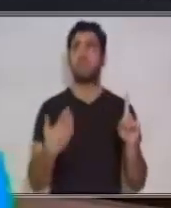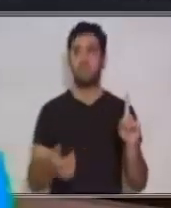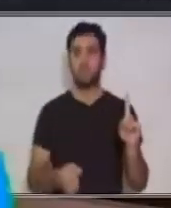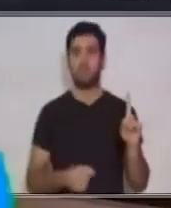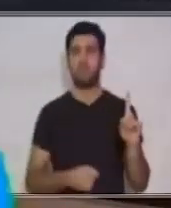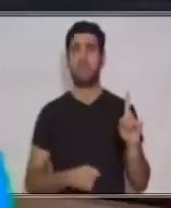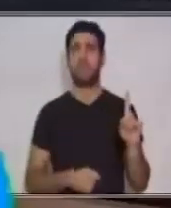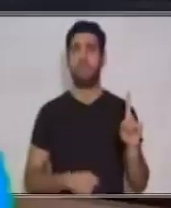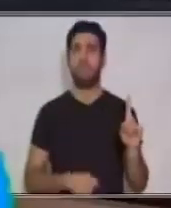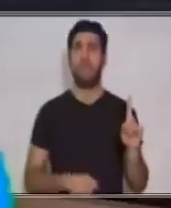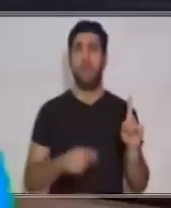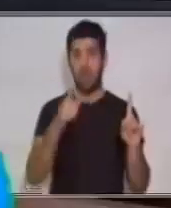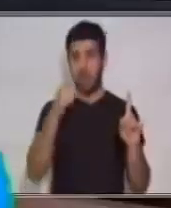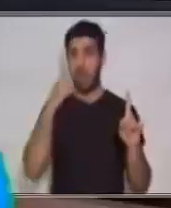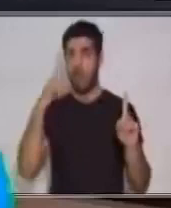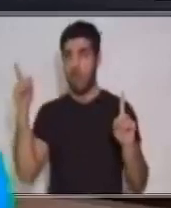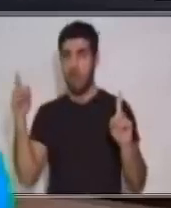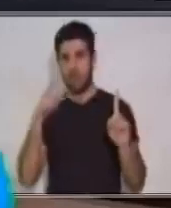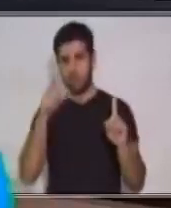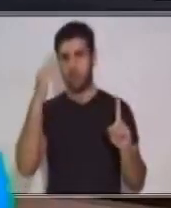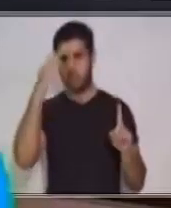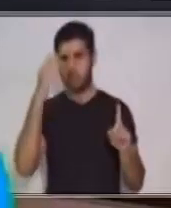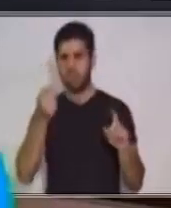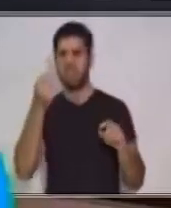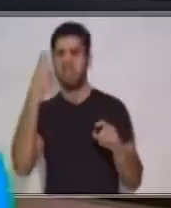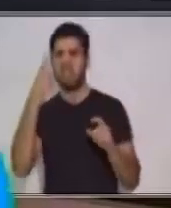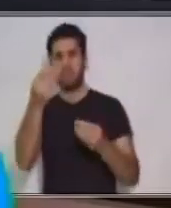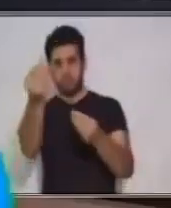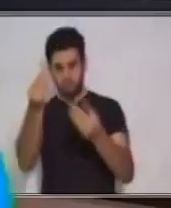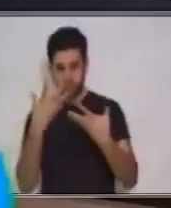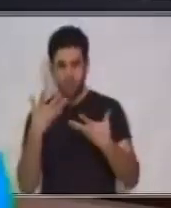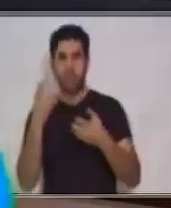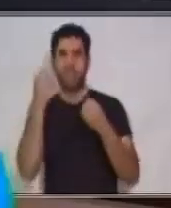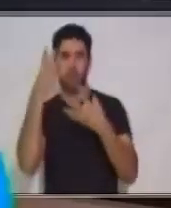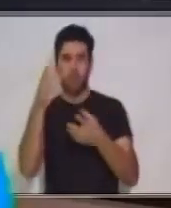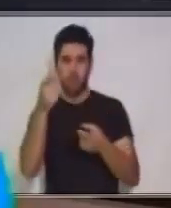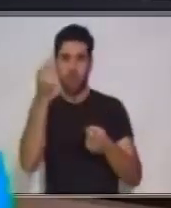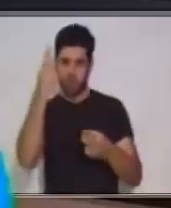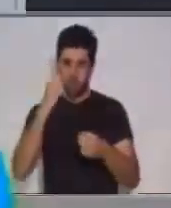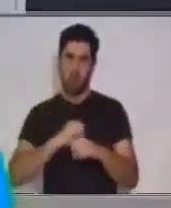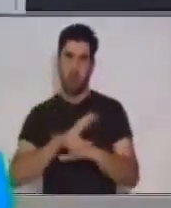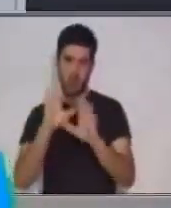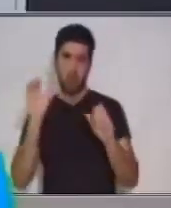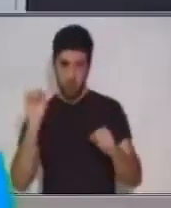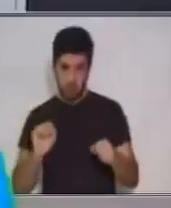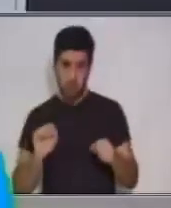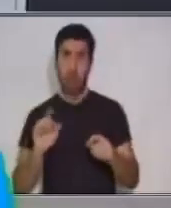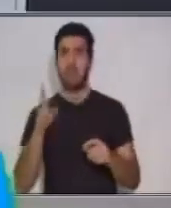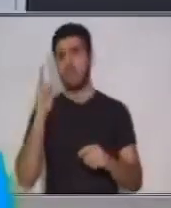identificar los mensajes de los medios audiovisuales? ¿Puedes entender el mensaje que estás recibiendo ahorita? Si tu respuesta es siempre, marcarás acá